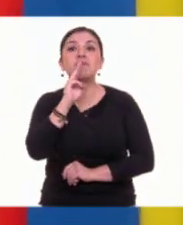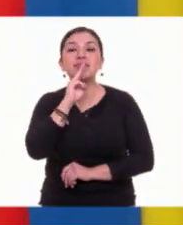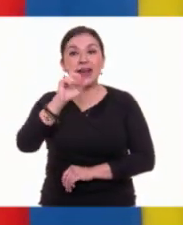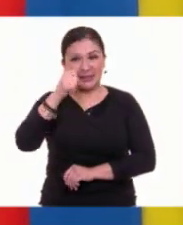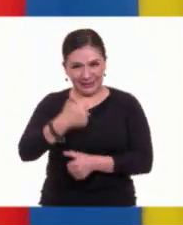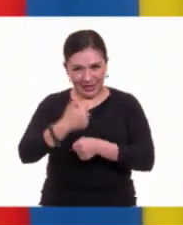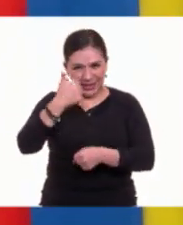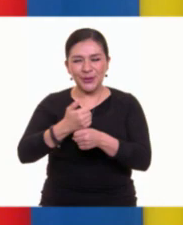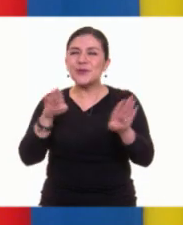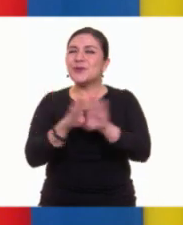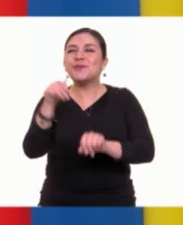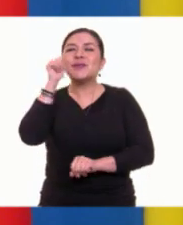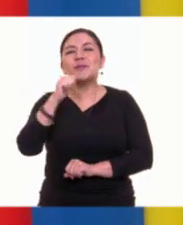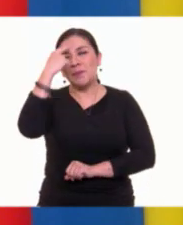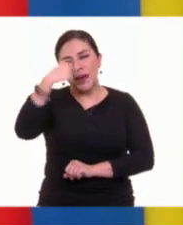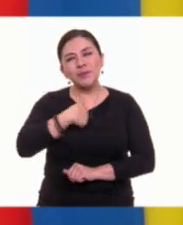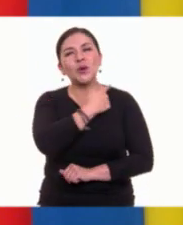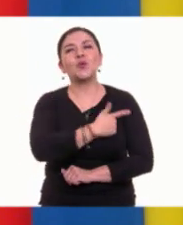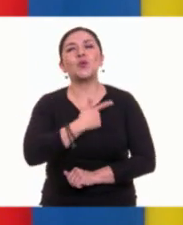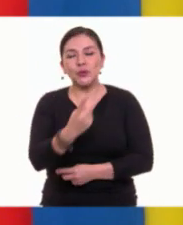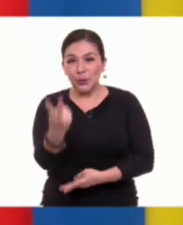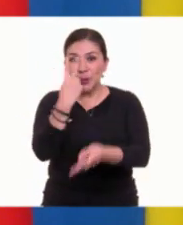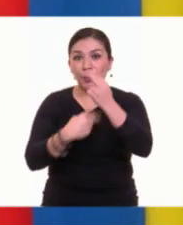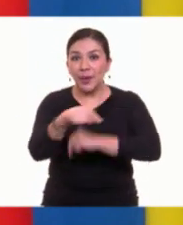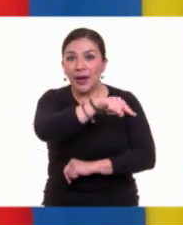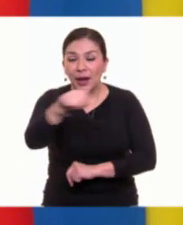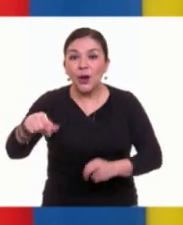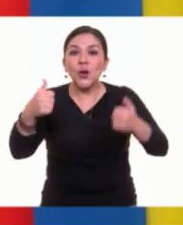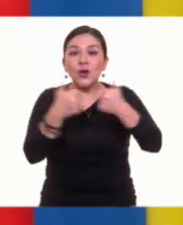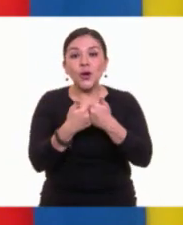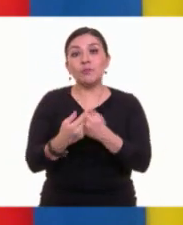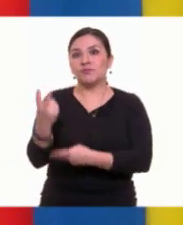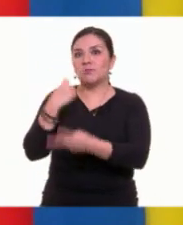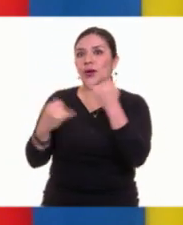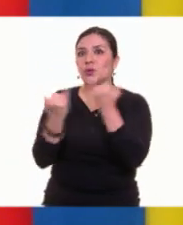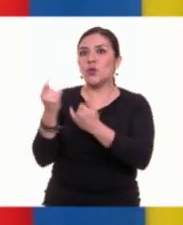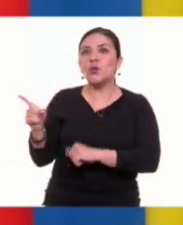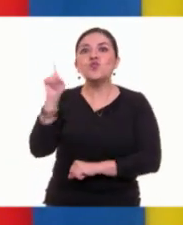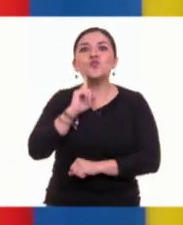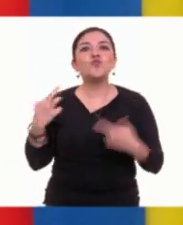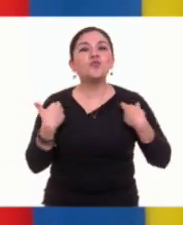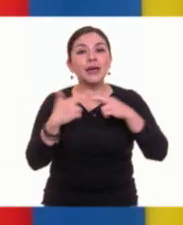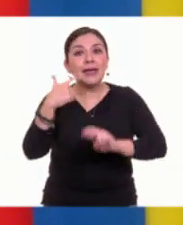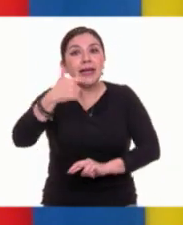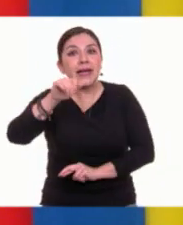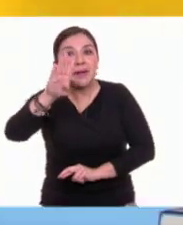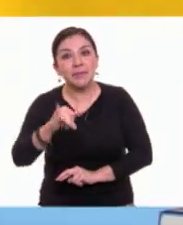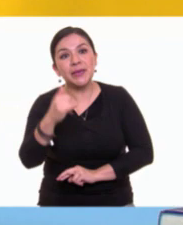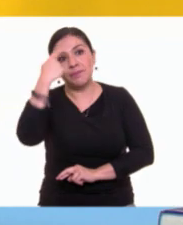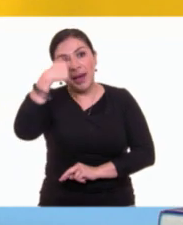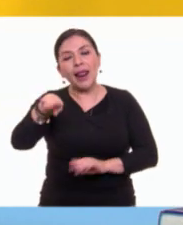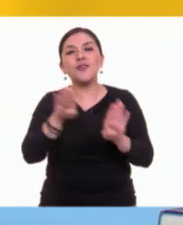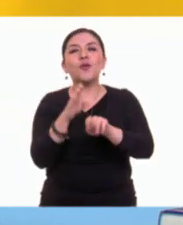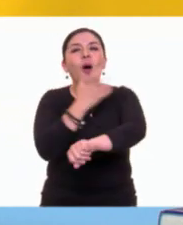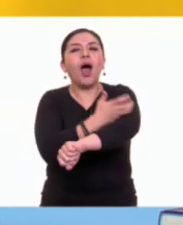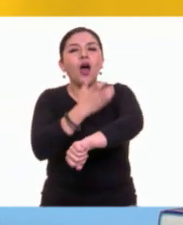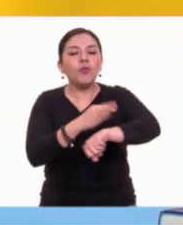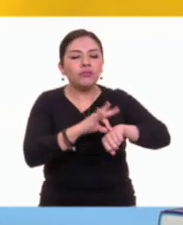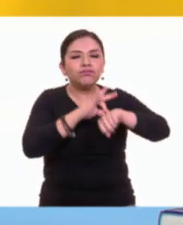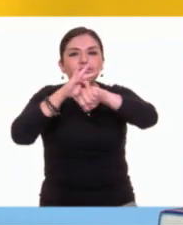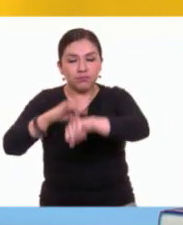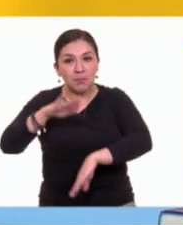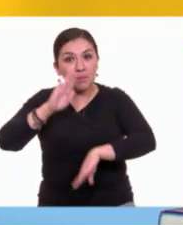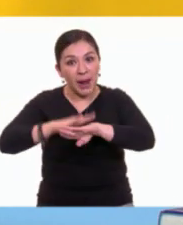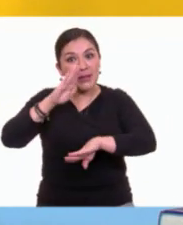grado. Como siempre, es un gusto tenerlos con nosotros y contar con la presencia de la maestra Gaby para acompañarnos y guiarnos en nuestro